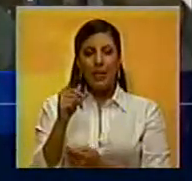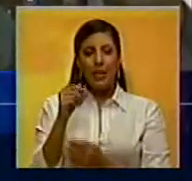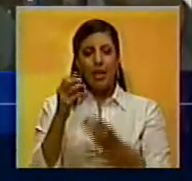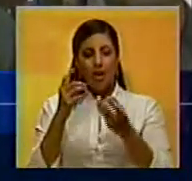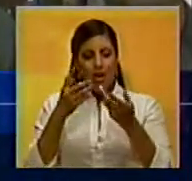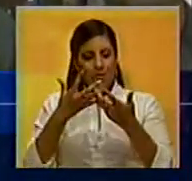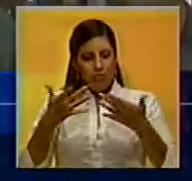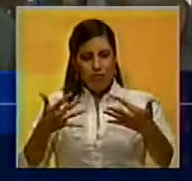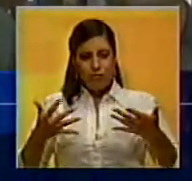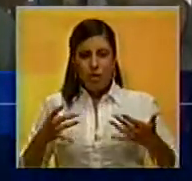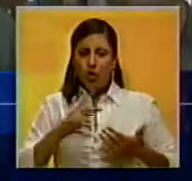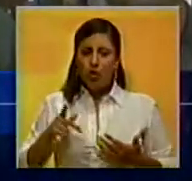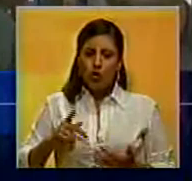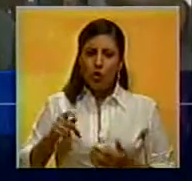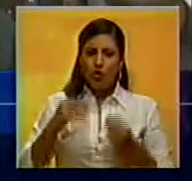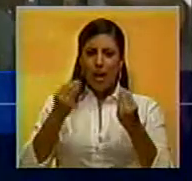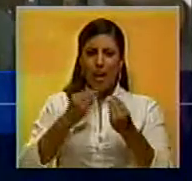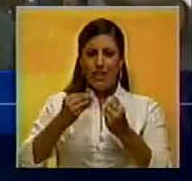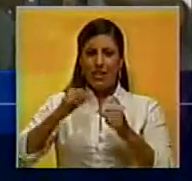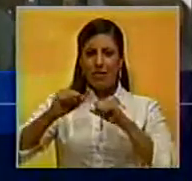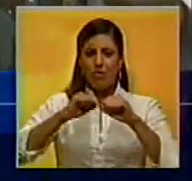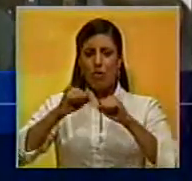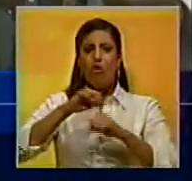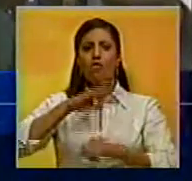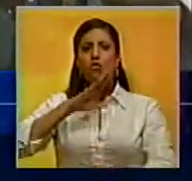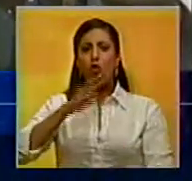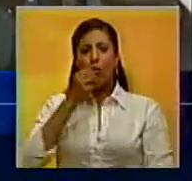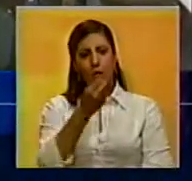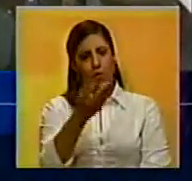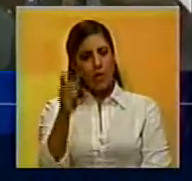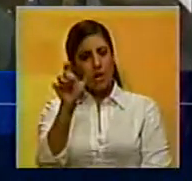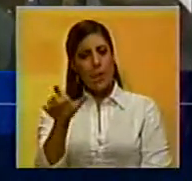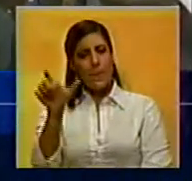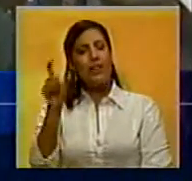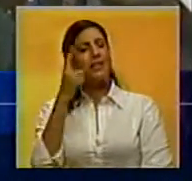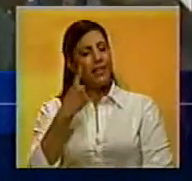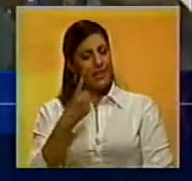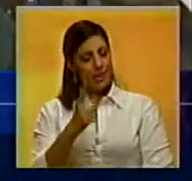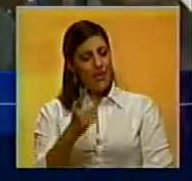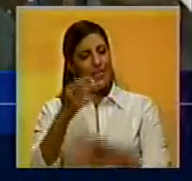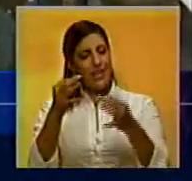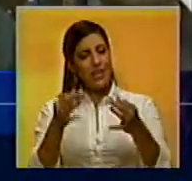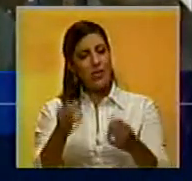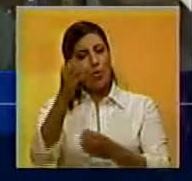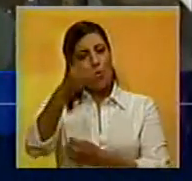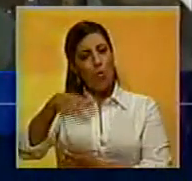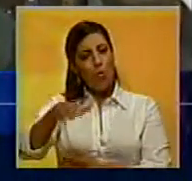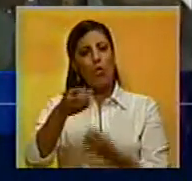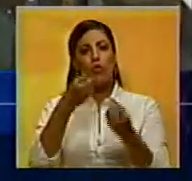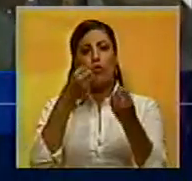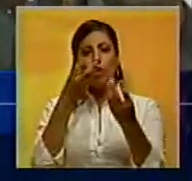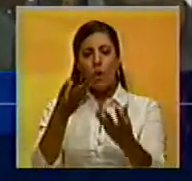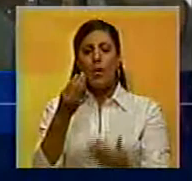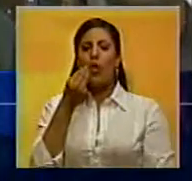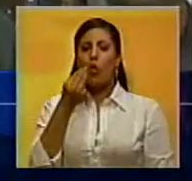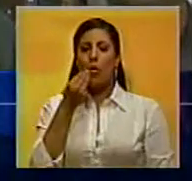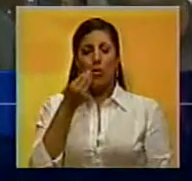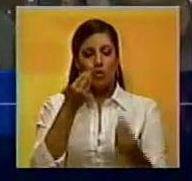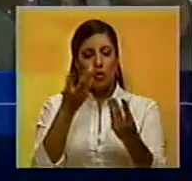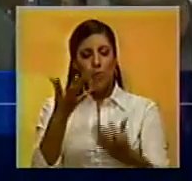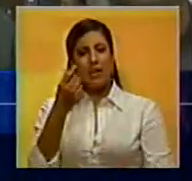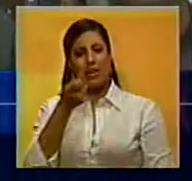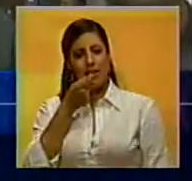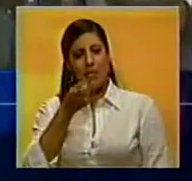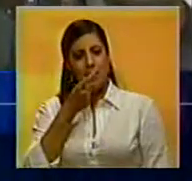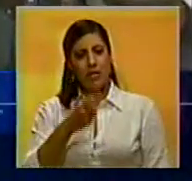contexto como estamos actuando de la gran misión abastecimiento soberano, debemos garantizarle a nuestro pueblo que le llegue su alimento, que le llegue su